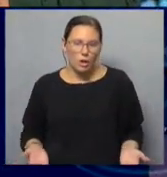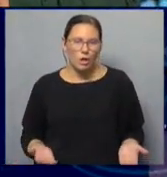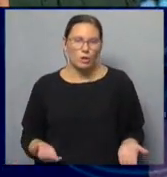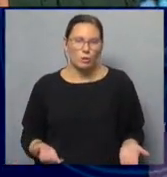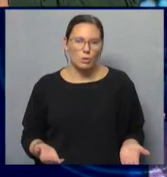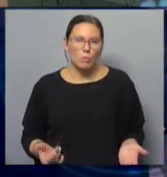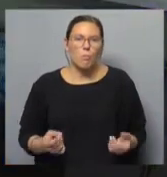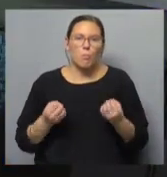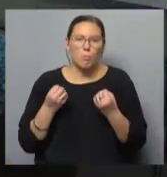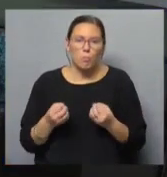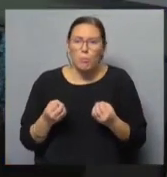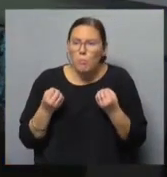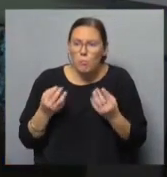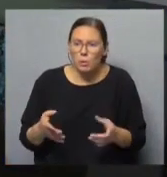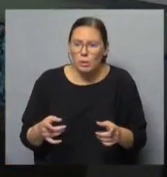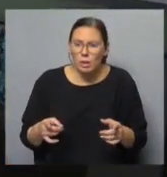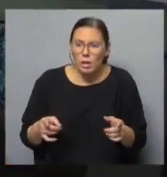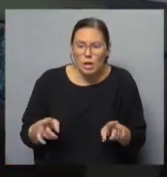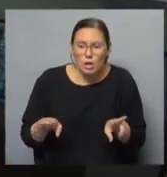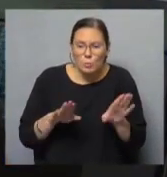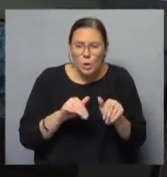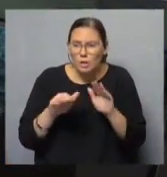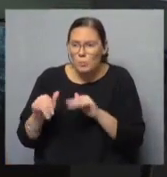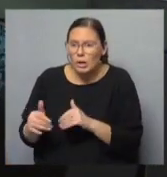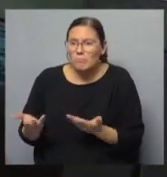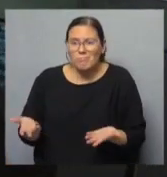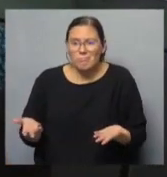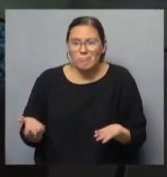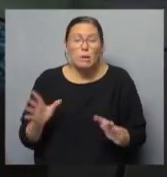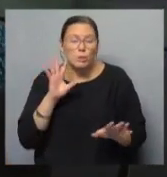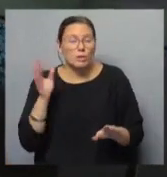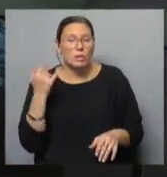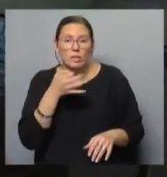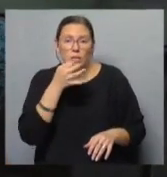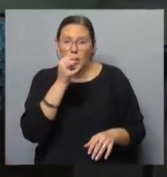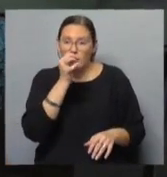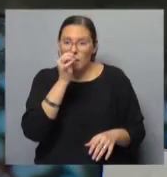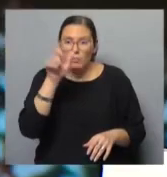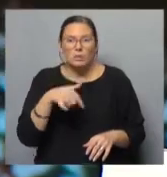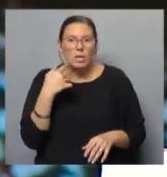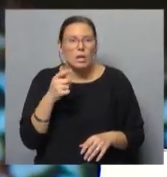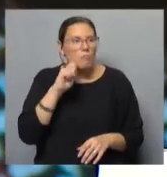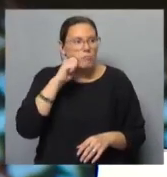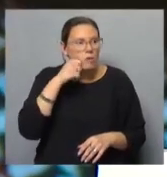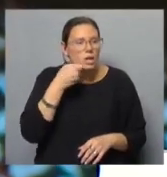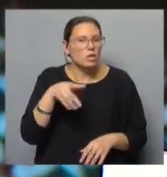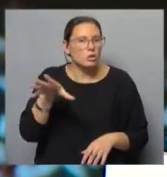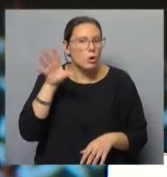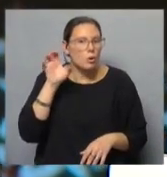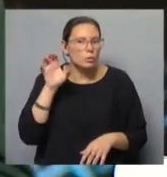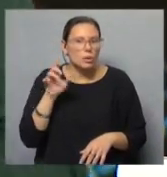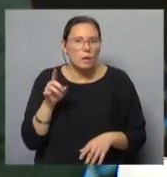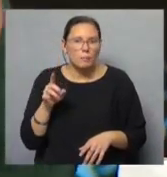veo mucho sentido intentar hacerlo igual. Y también pienso, perdóname, cuando decías que la gente capaz que dice qué bien que suena. Me parece que vos también,